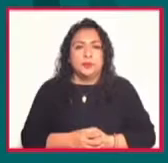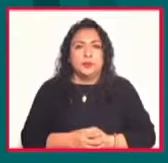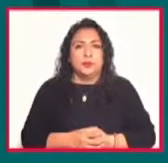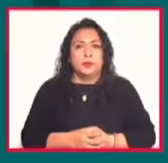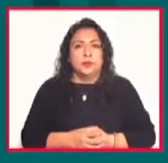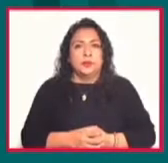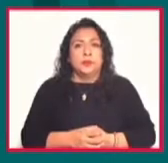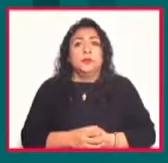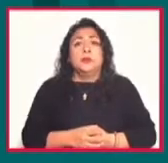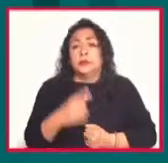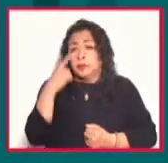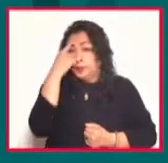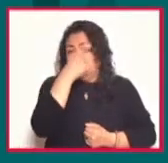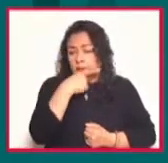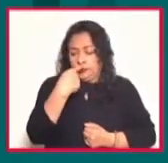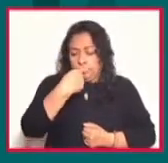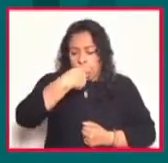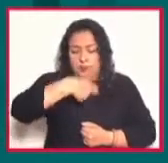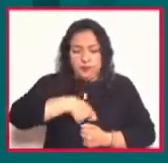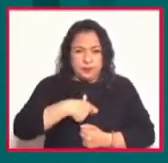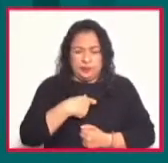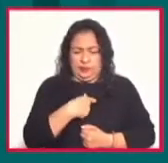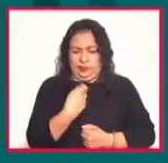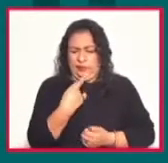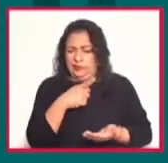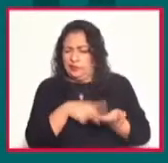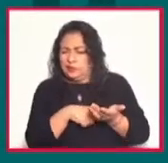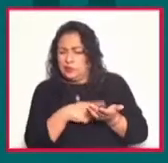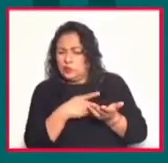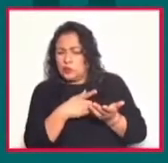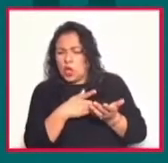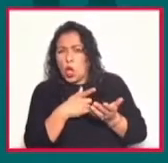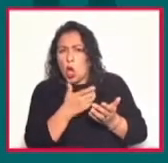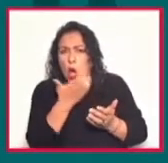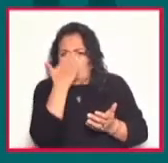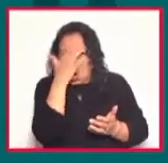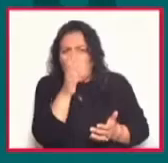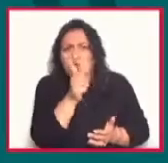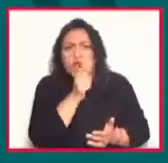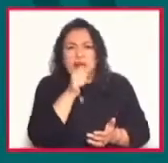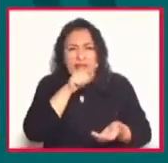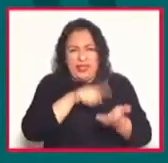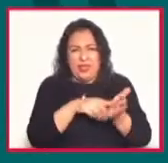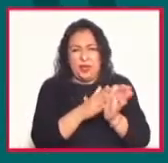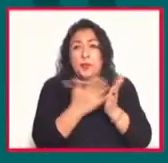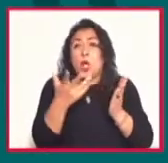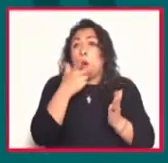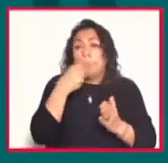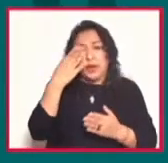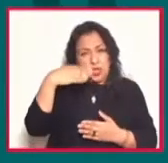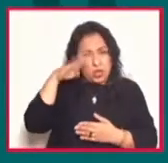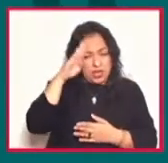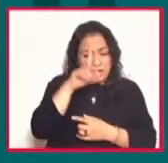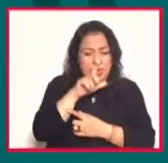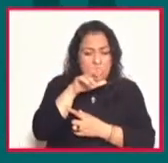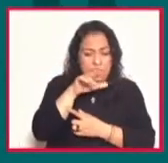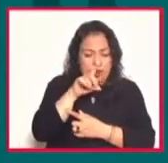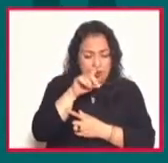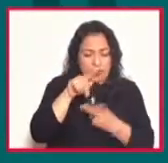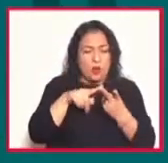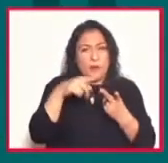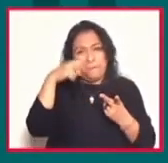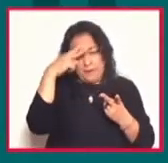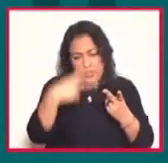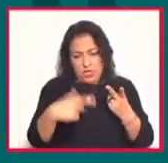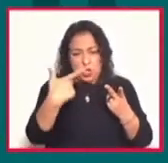Los rostros de la identidad y los misterios que la escritura envuelve fueron parte de los temas que abordaron el cubano Leonardo Padura y el mexicano Gonzalo Celorio